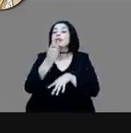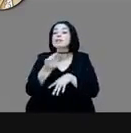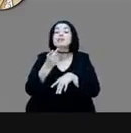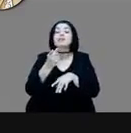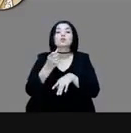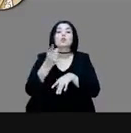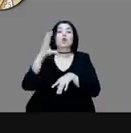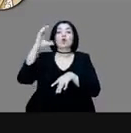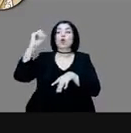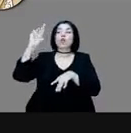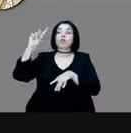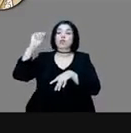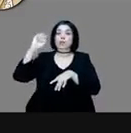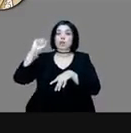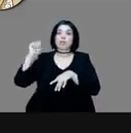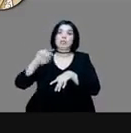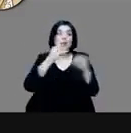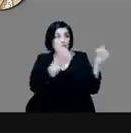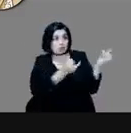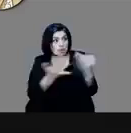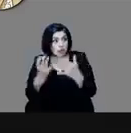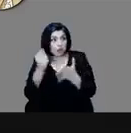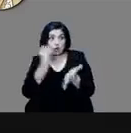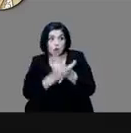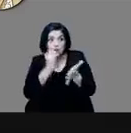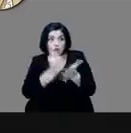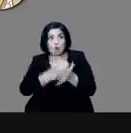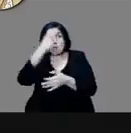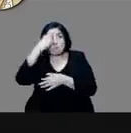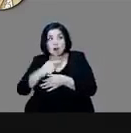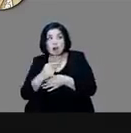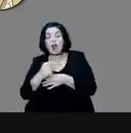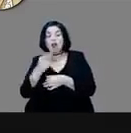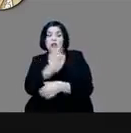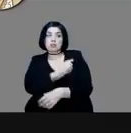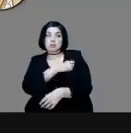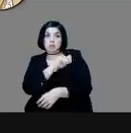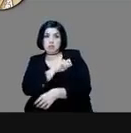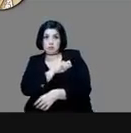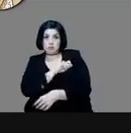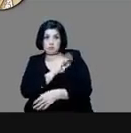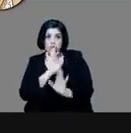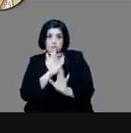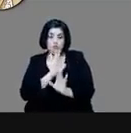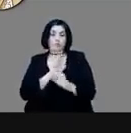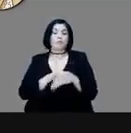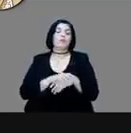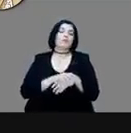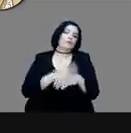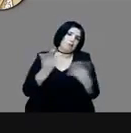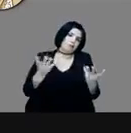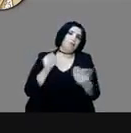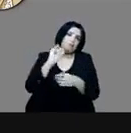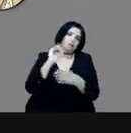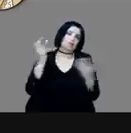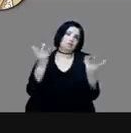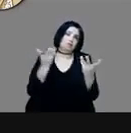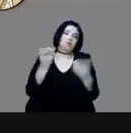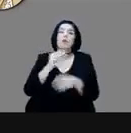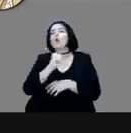trajeran oro a Tenochtitlan para los españoles. Y así lo hacen. Otro es también el